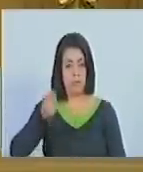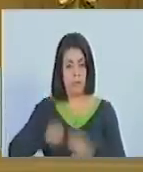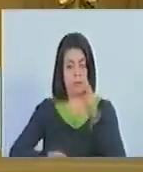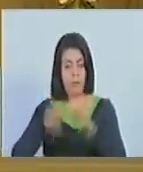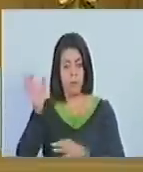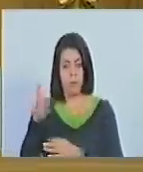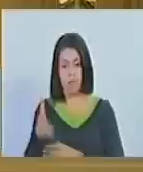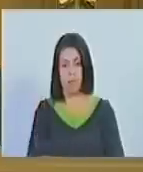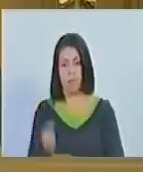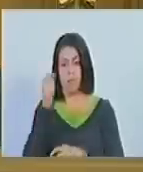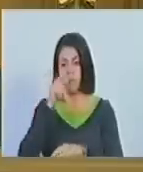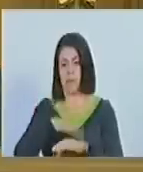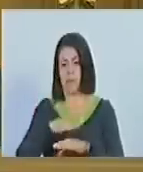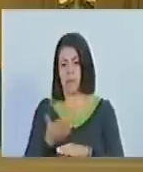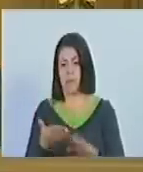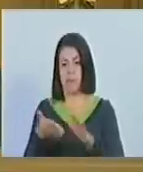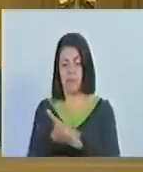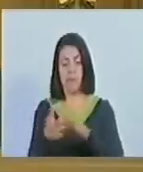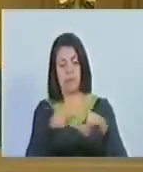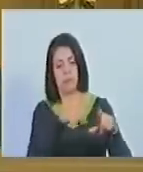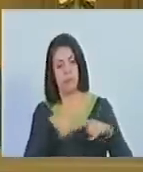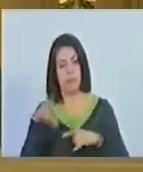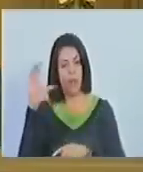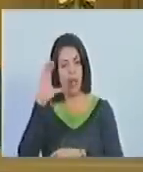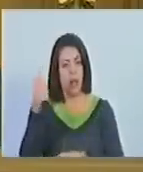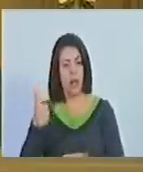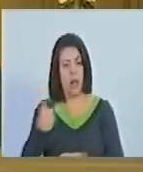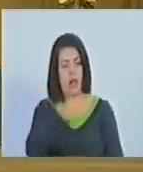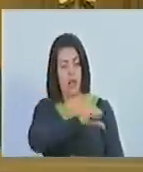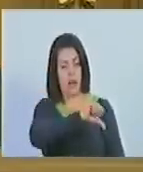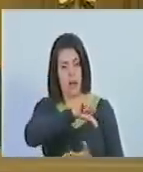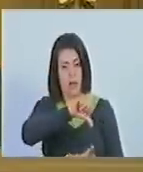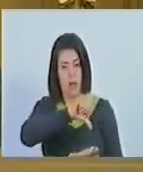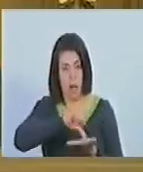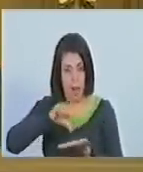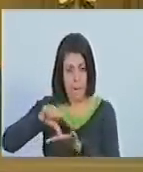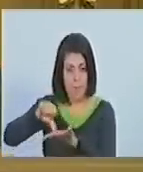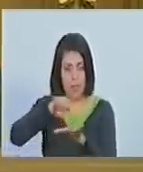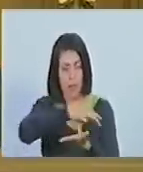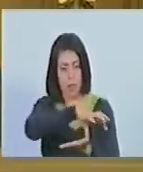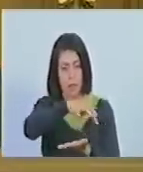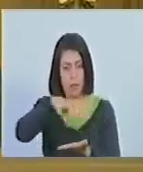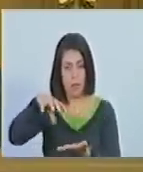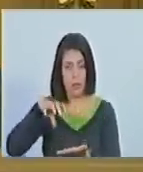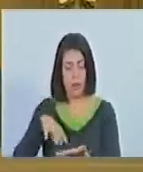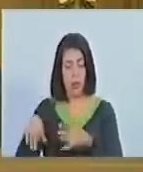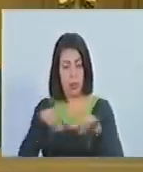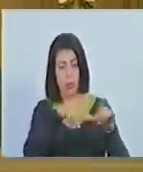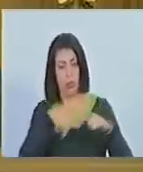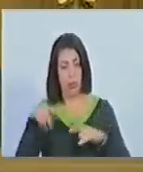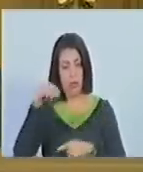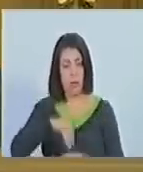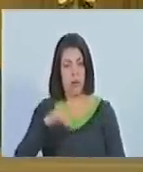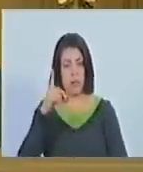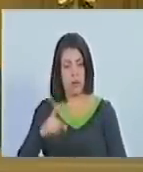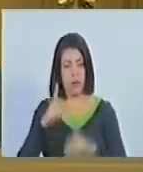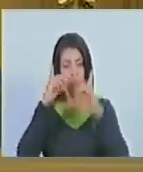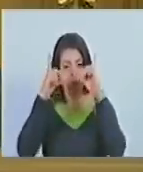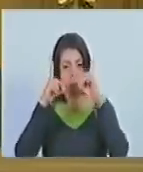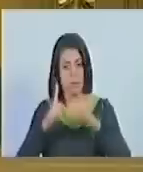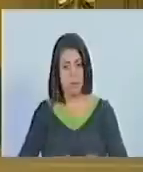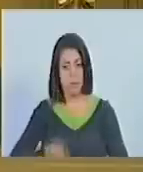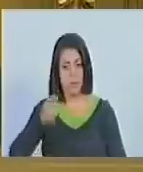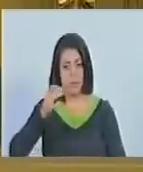pesca y agricultura con sede en Caracas y en cada capital de estado además de las localidades que determine el